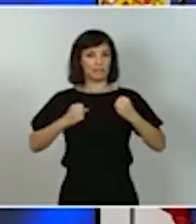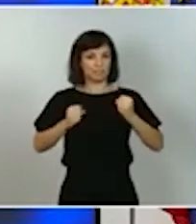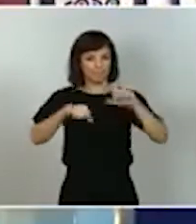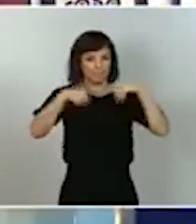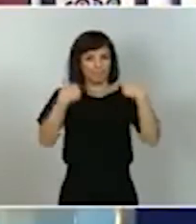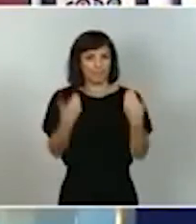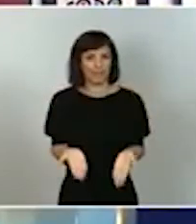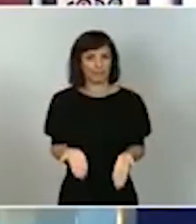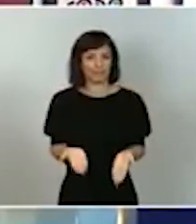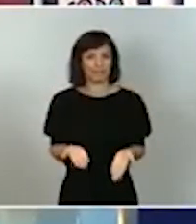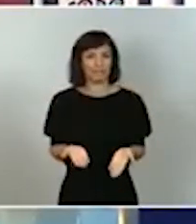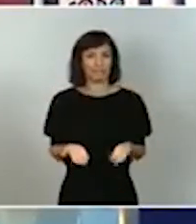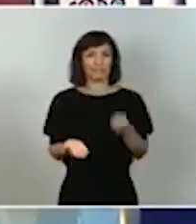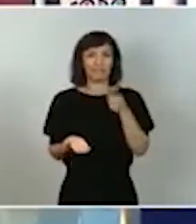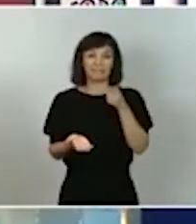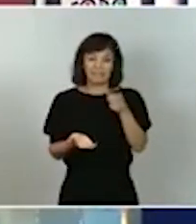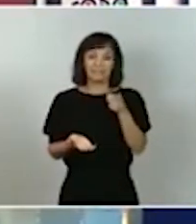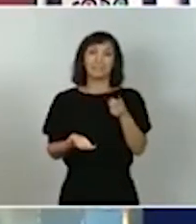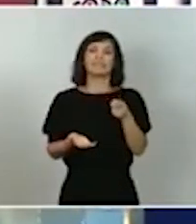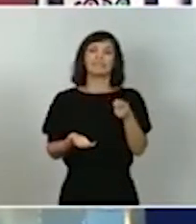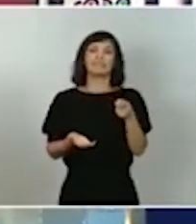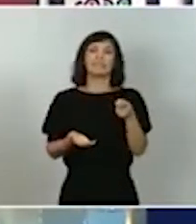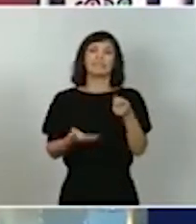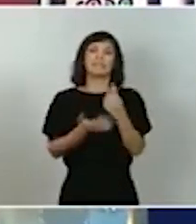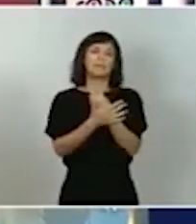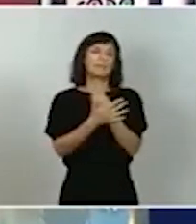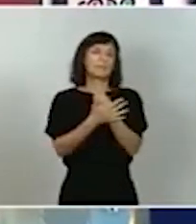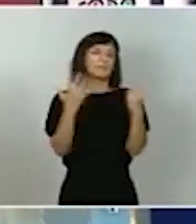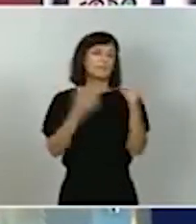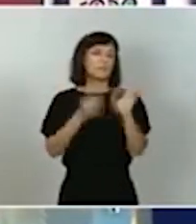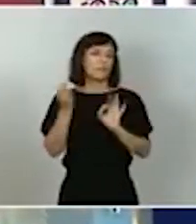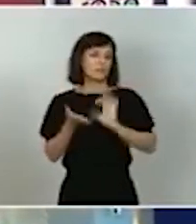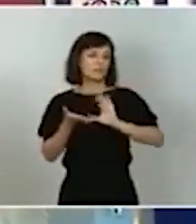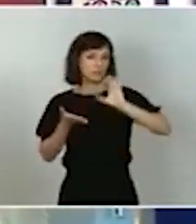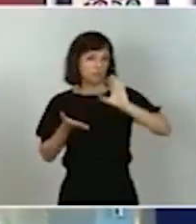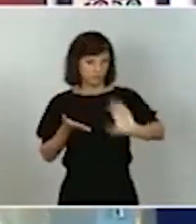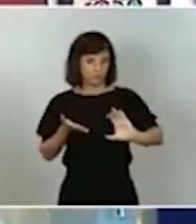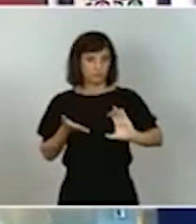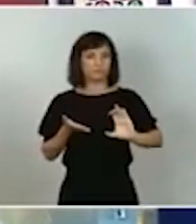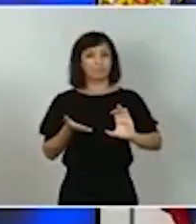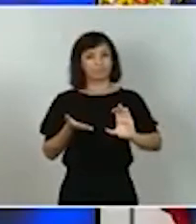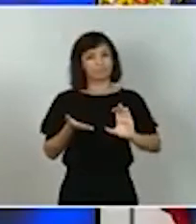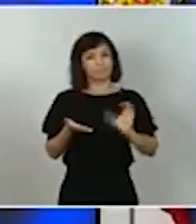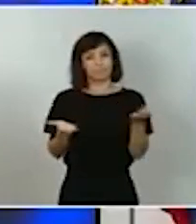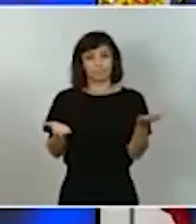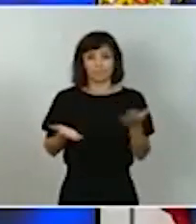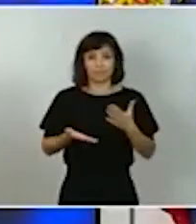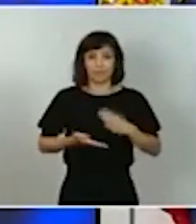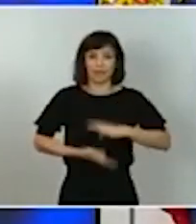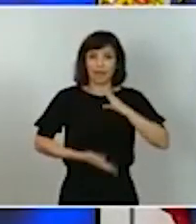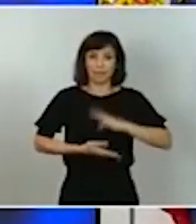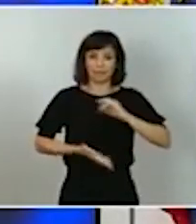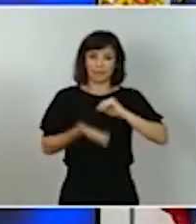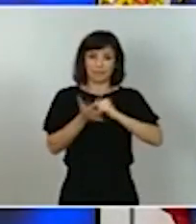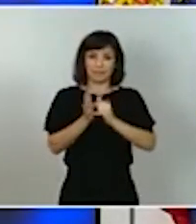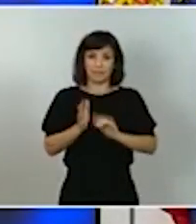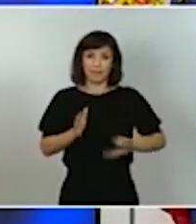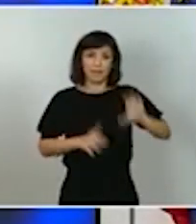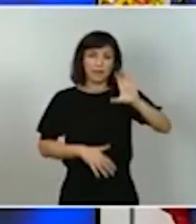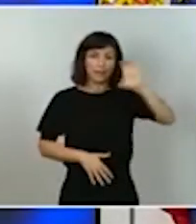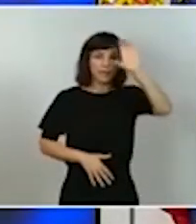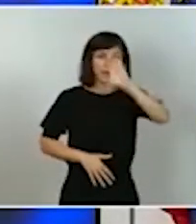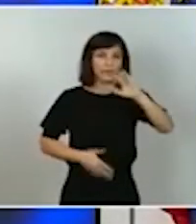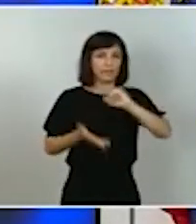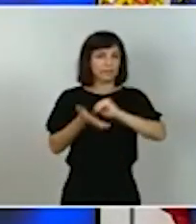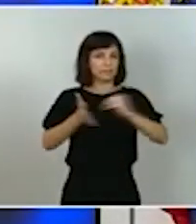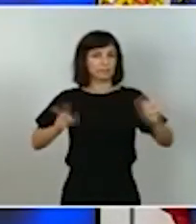una movilización de recursos del 17% debemos fortalecer nuestras capacidades del sistema nacional de ciencia tecnología innovación